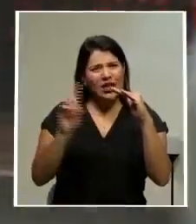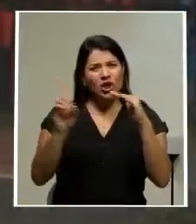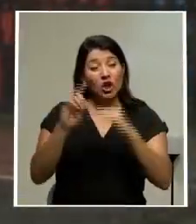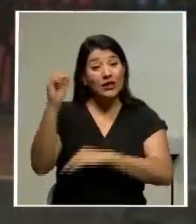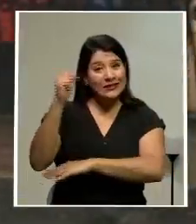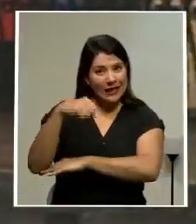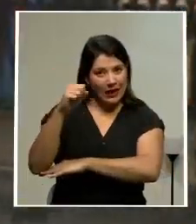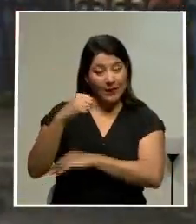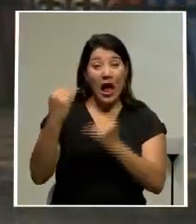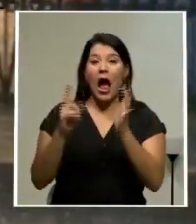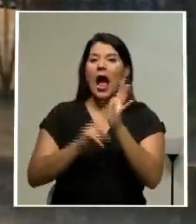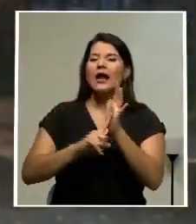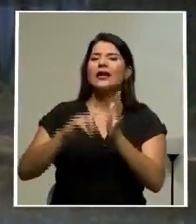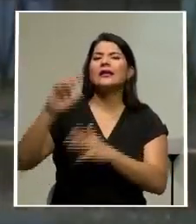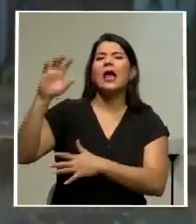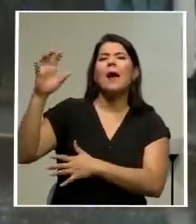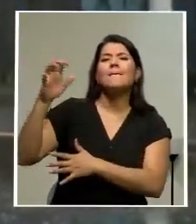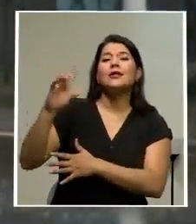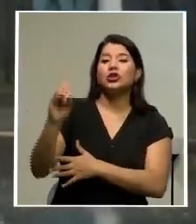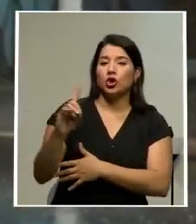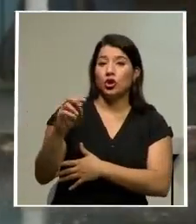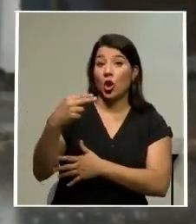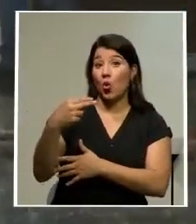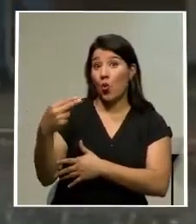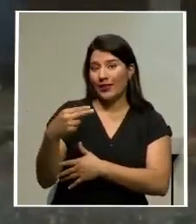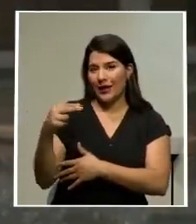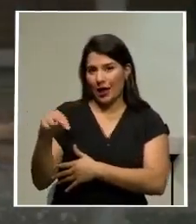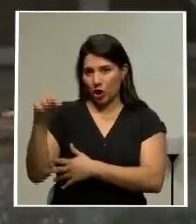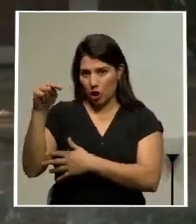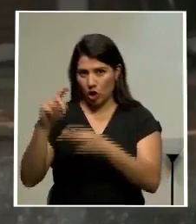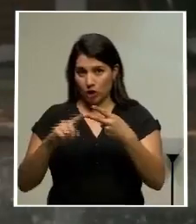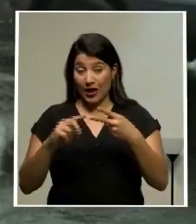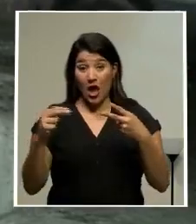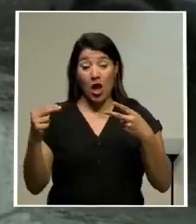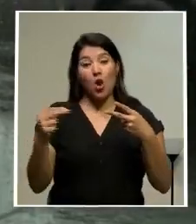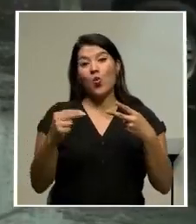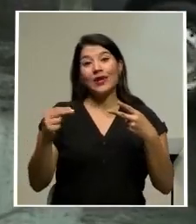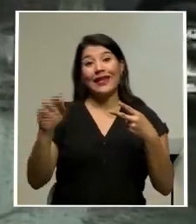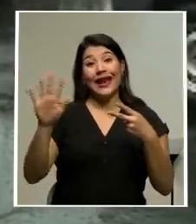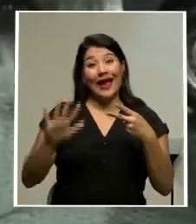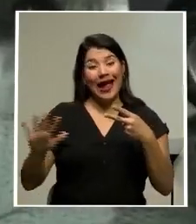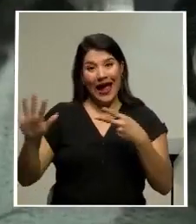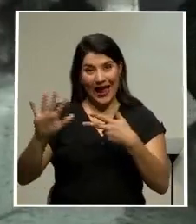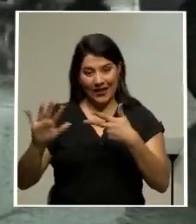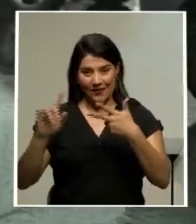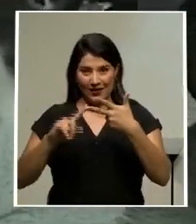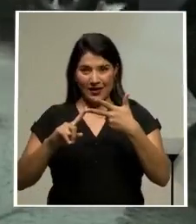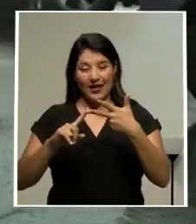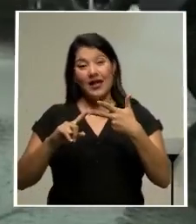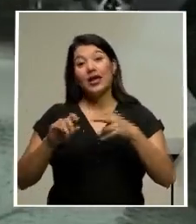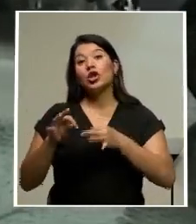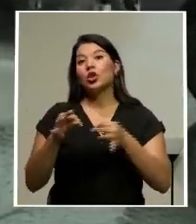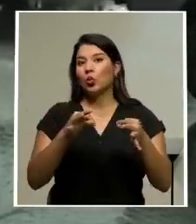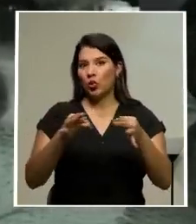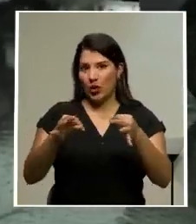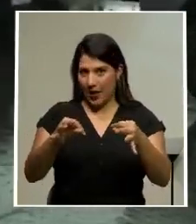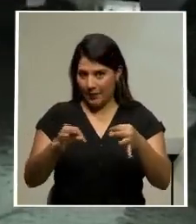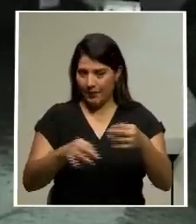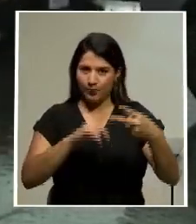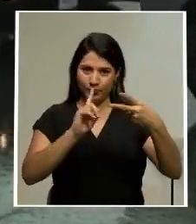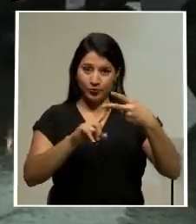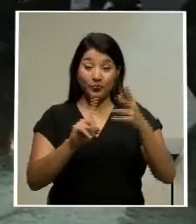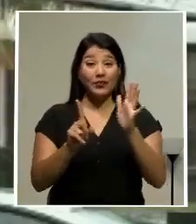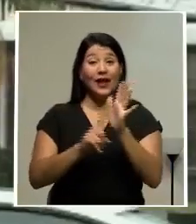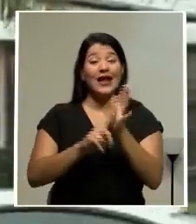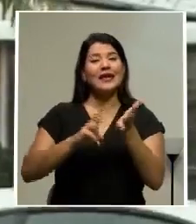alertas. Alerta amarilla para la región Huetar Norte, región Huetar Caribe y el cantón de Turrialba, mientras que la